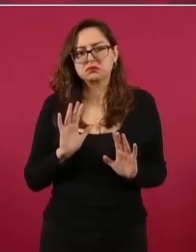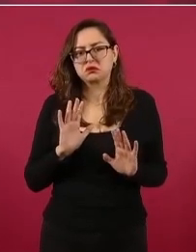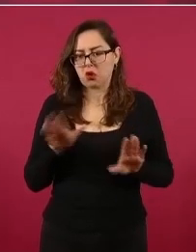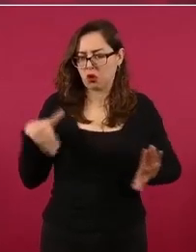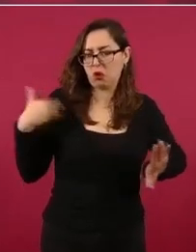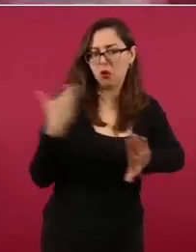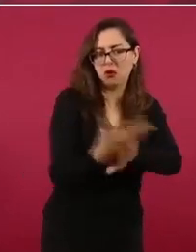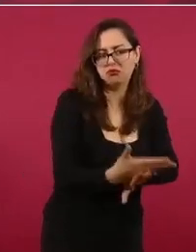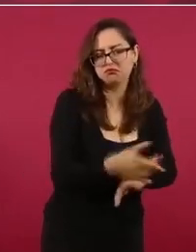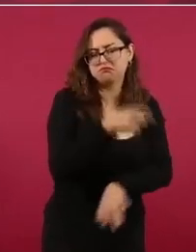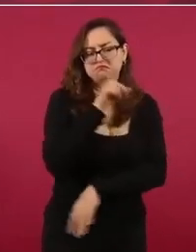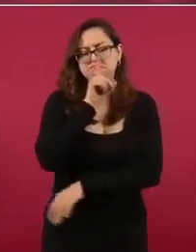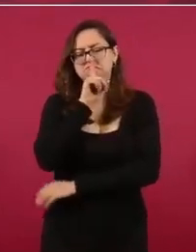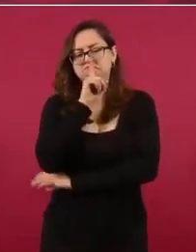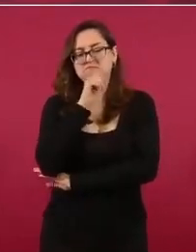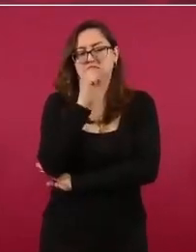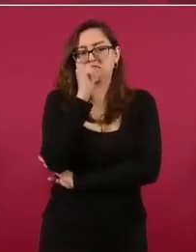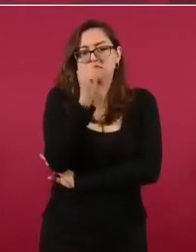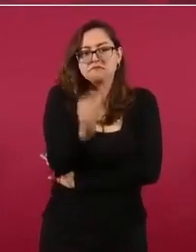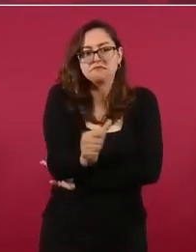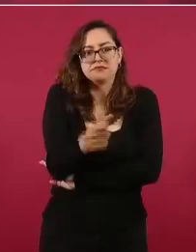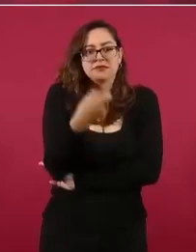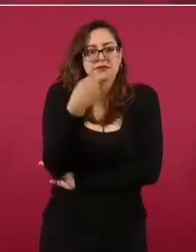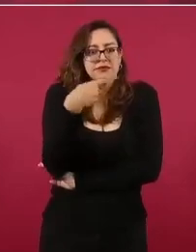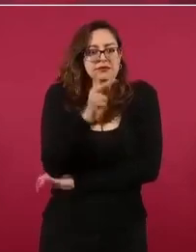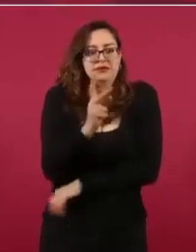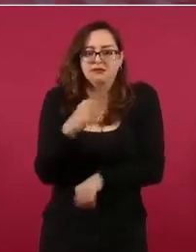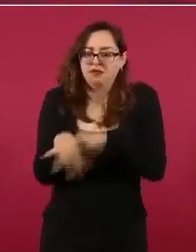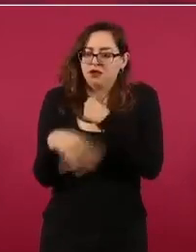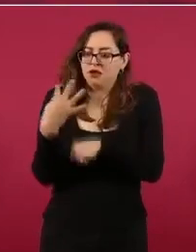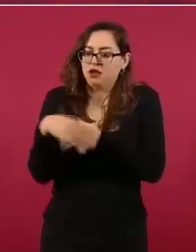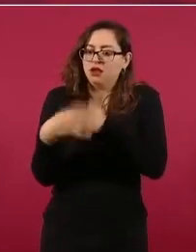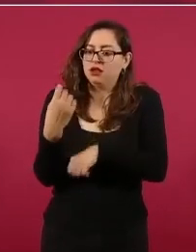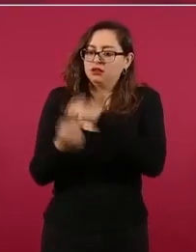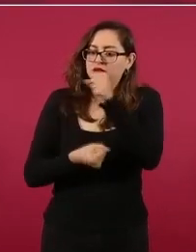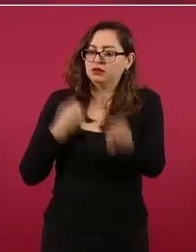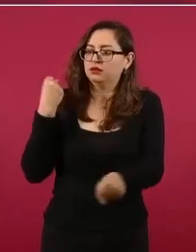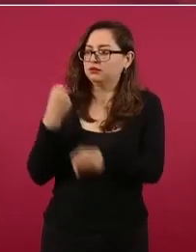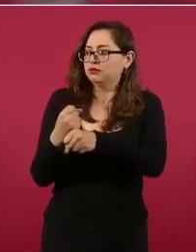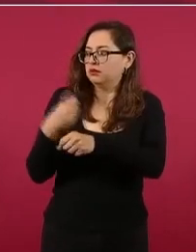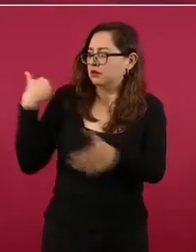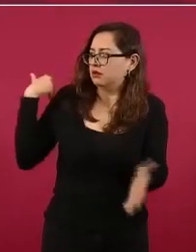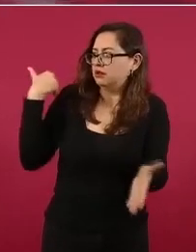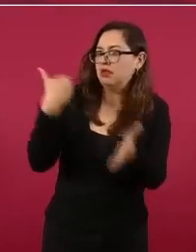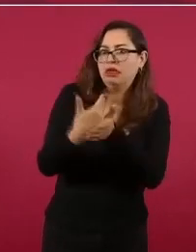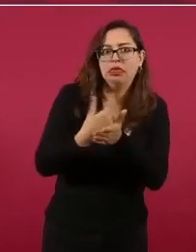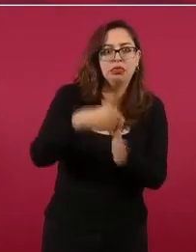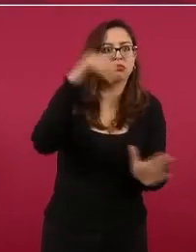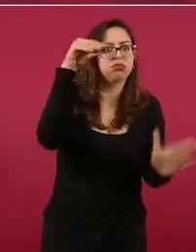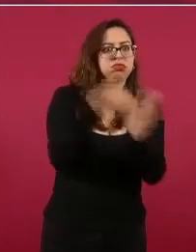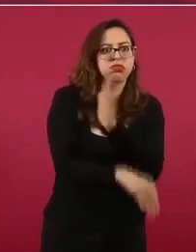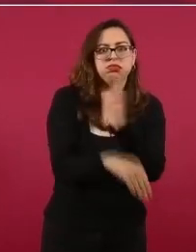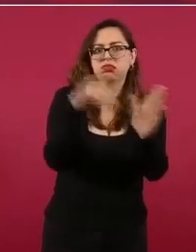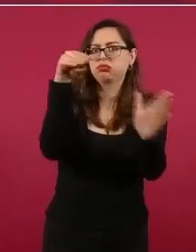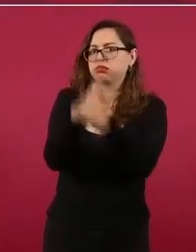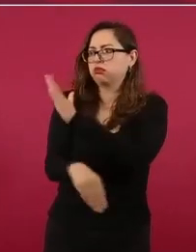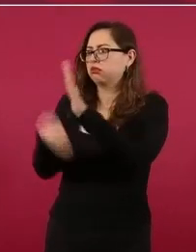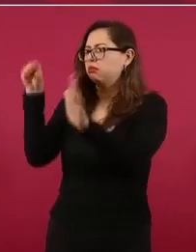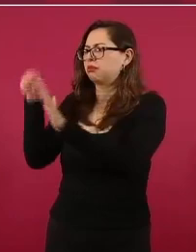Pero si está mal,